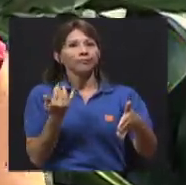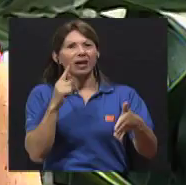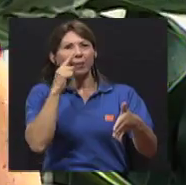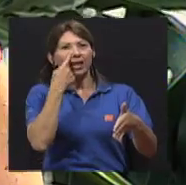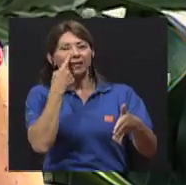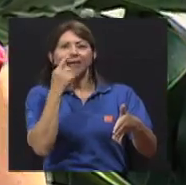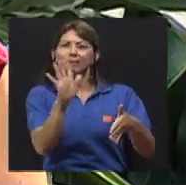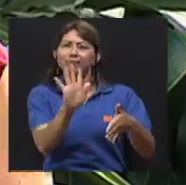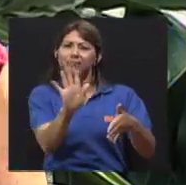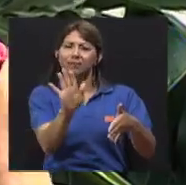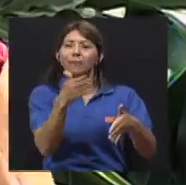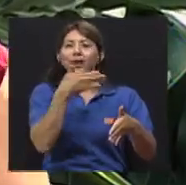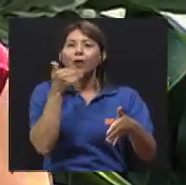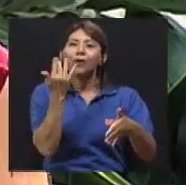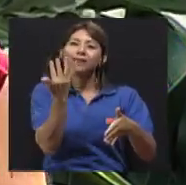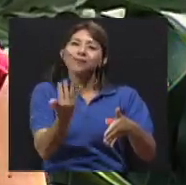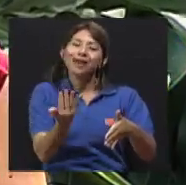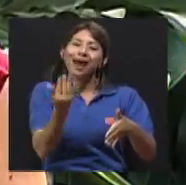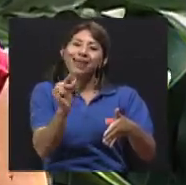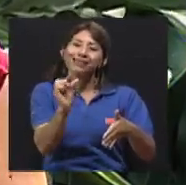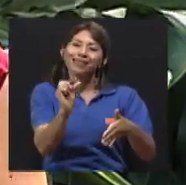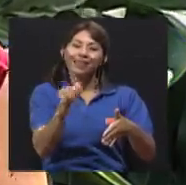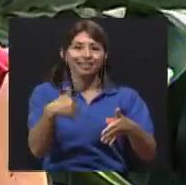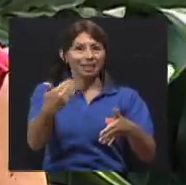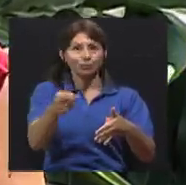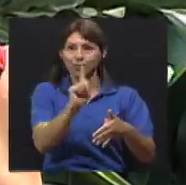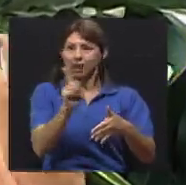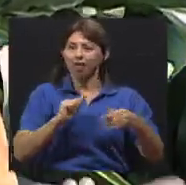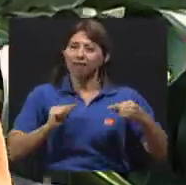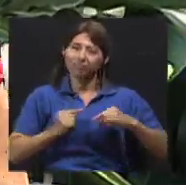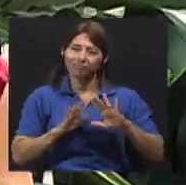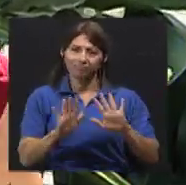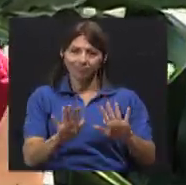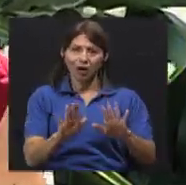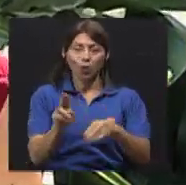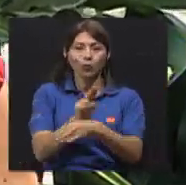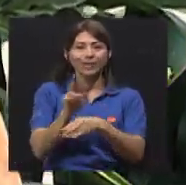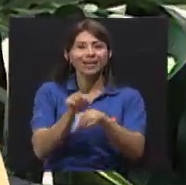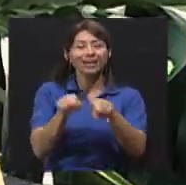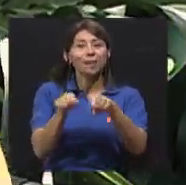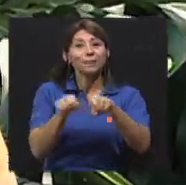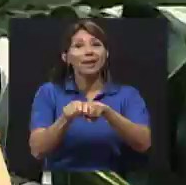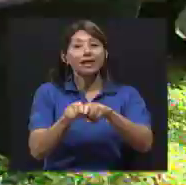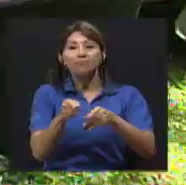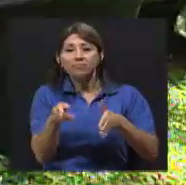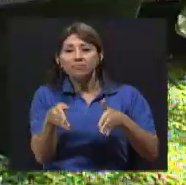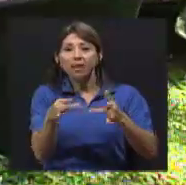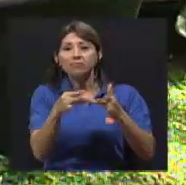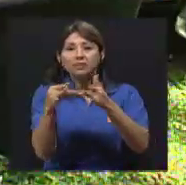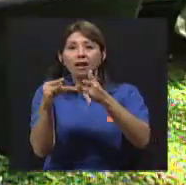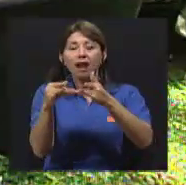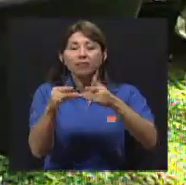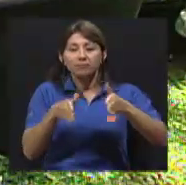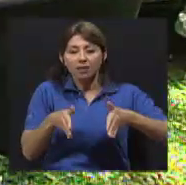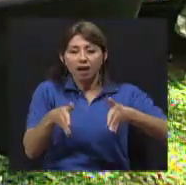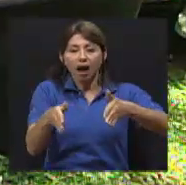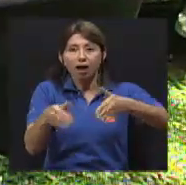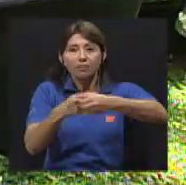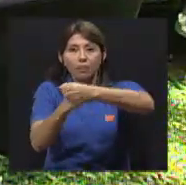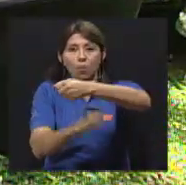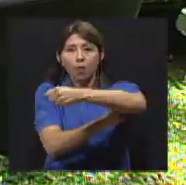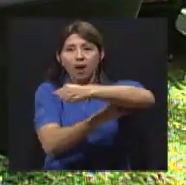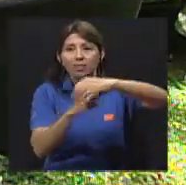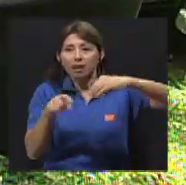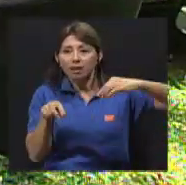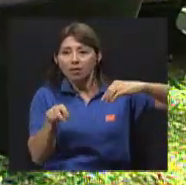ratito y no estarse lamentando después. Y utilizar las puentes peatonales. El tiempo nos ha ganado y es hora de